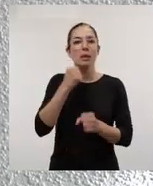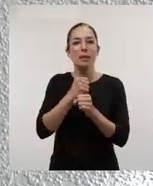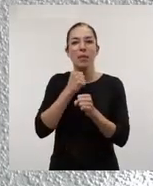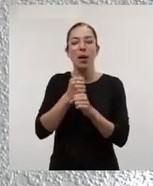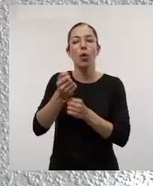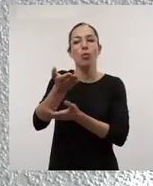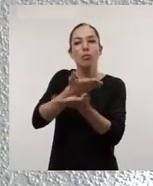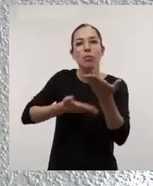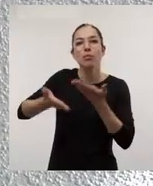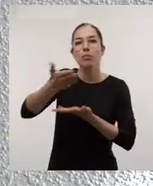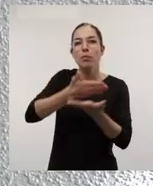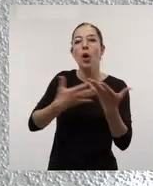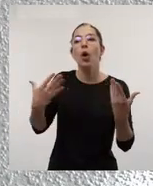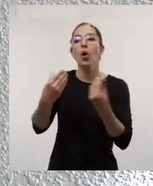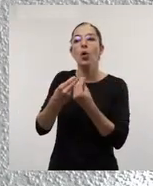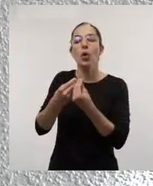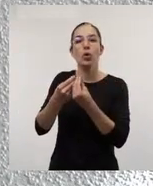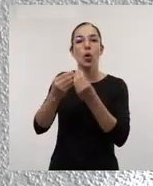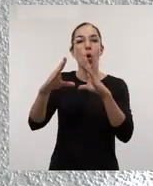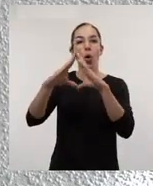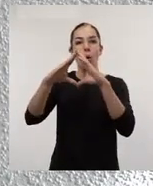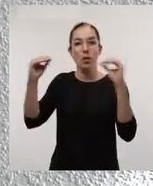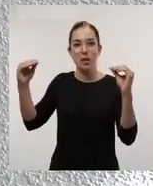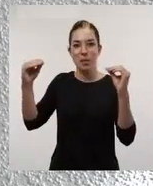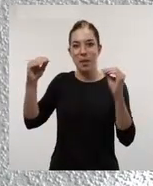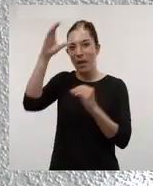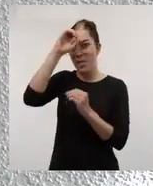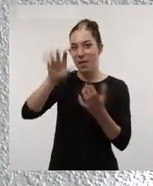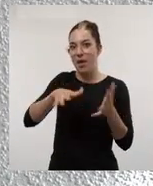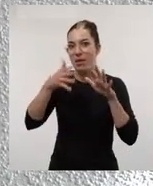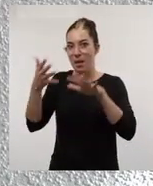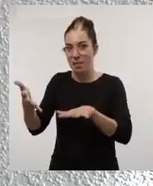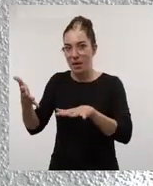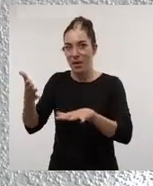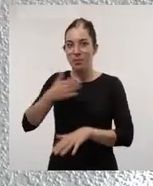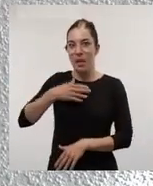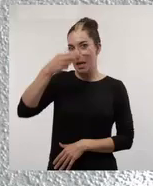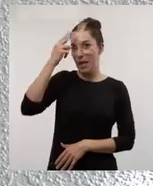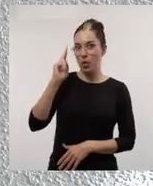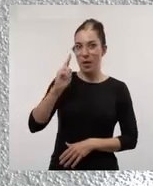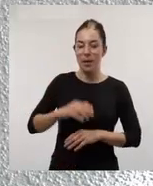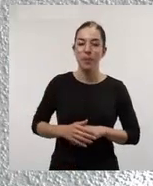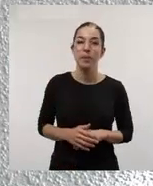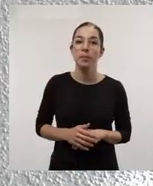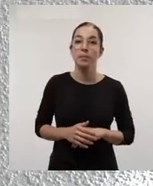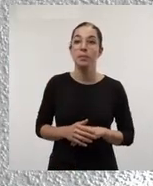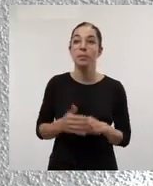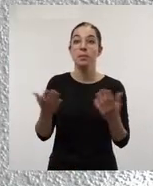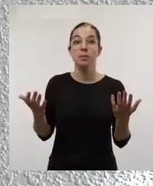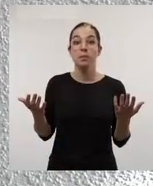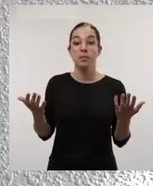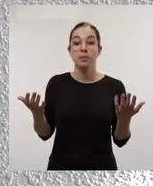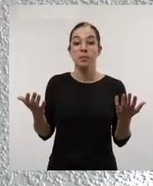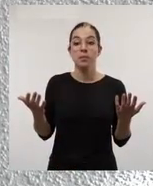llevo desarrollando una labor de cooperación con la Shuley State University of Applied Sciences en Lituania,